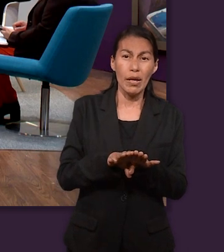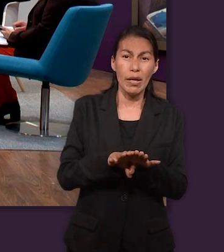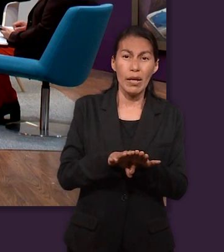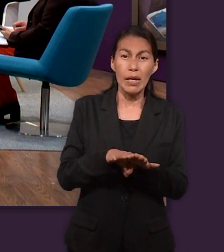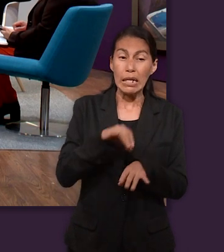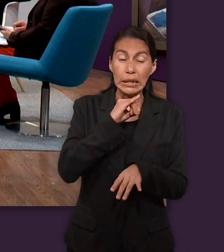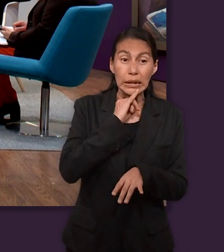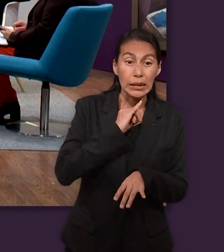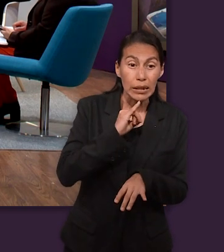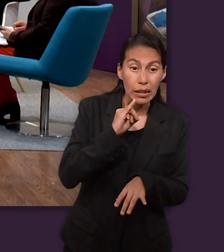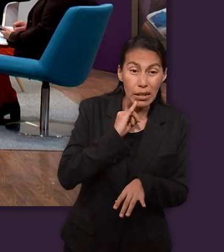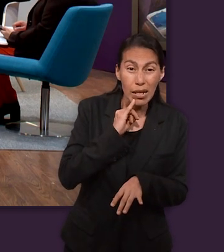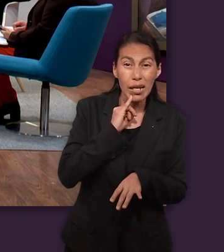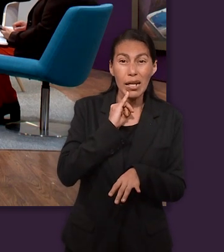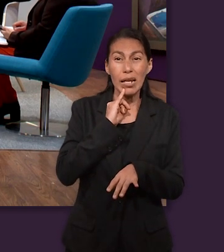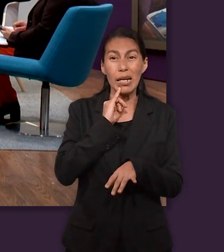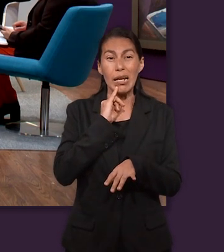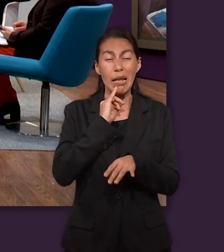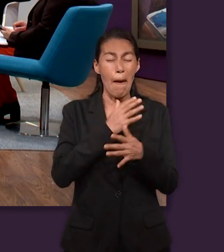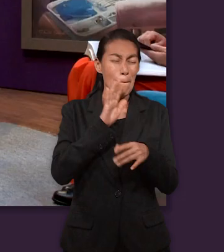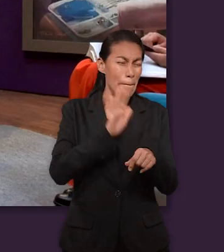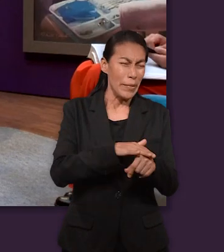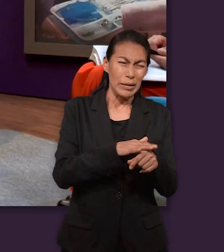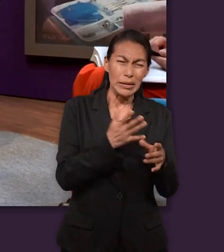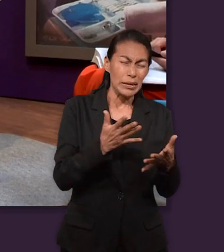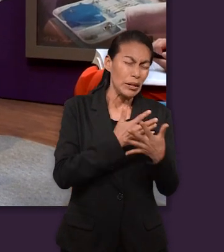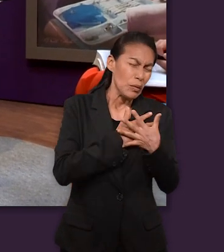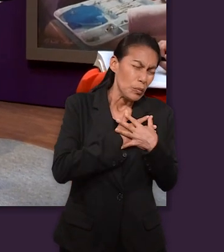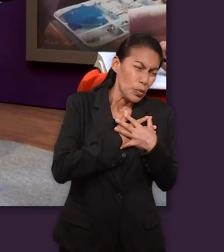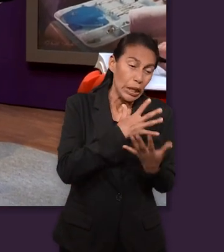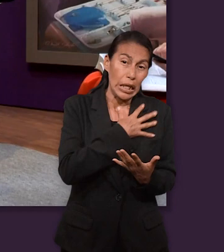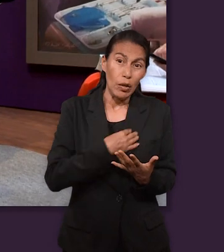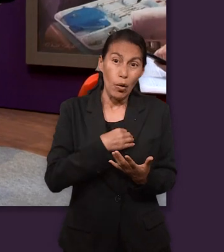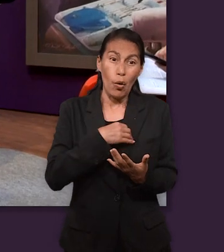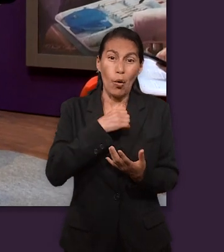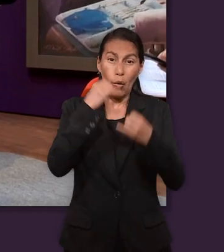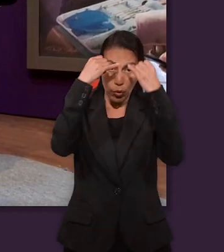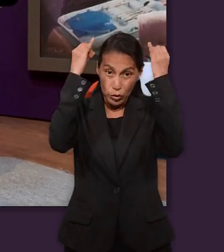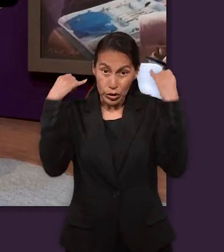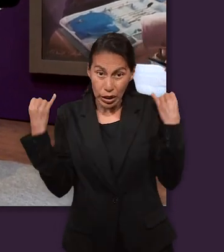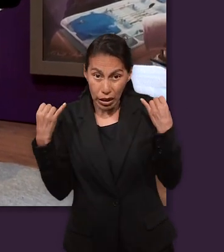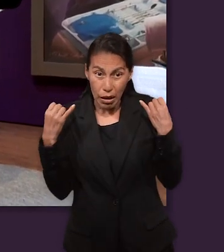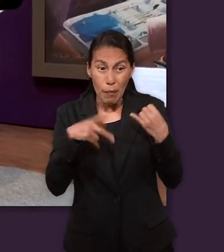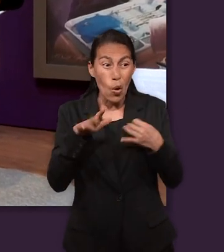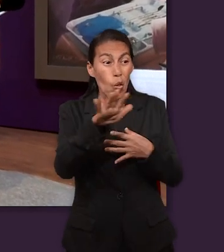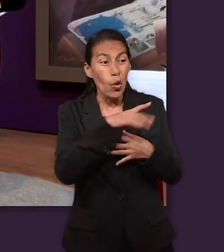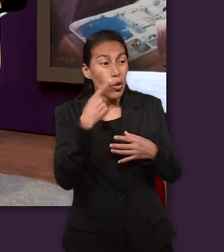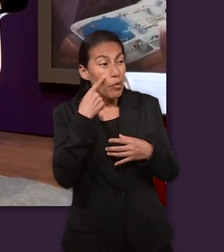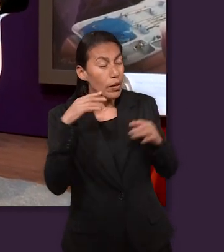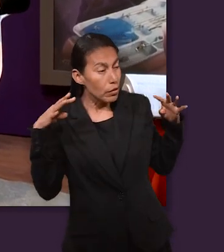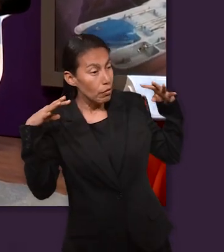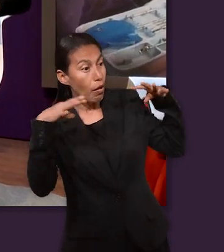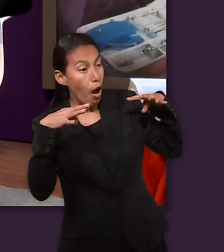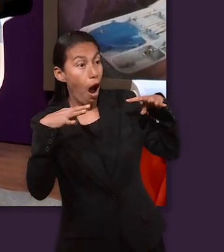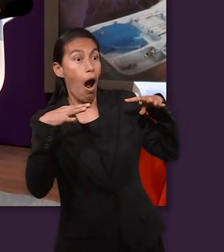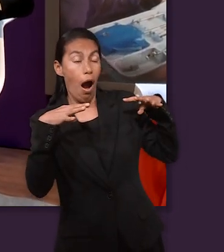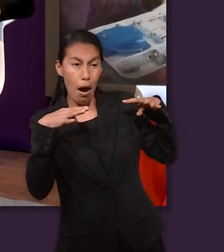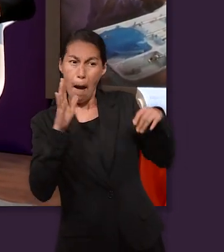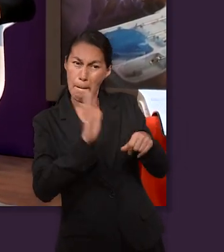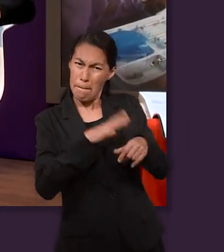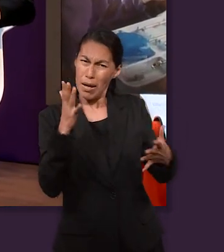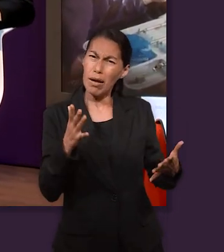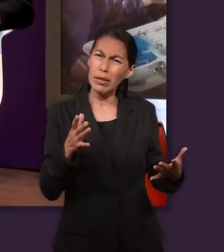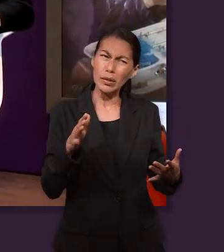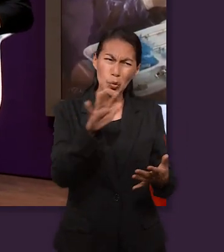Israel amaba y daba a mostrar ese amor. No es como un padre que diga, yo amo